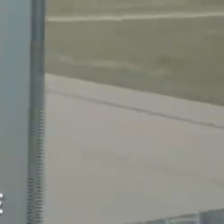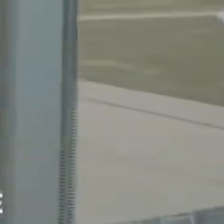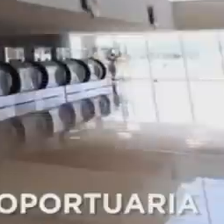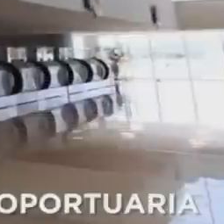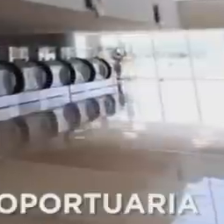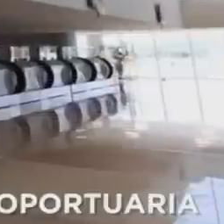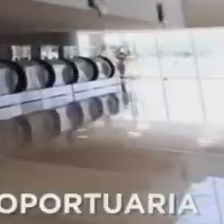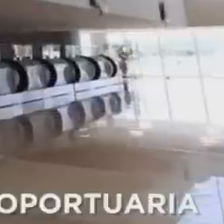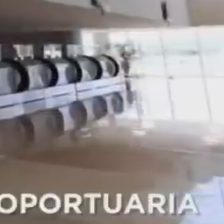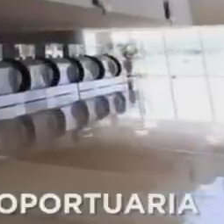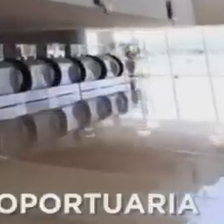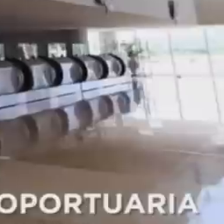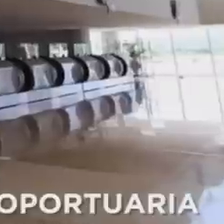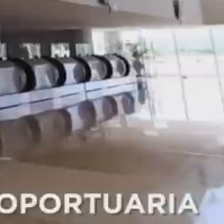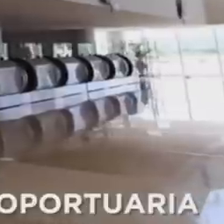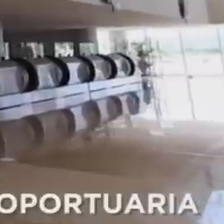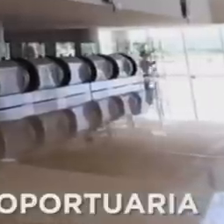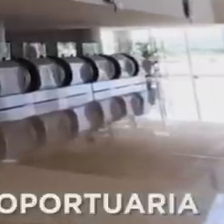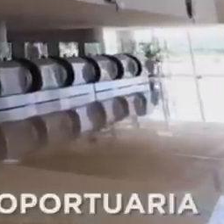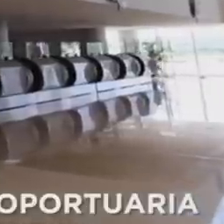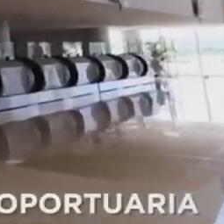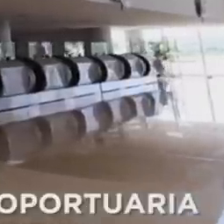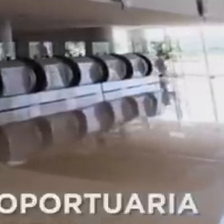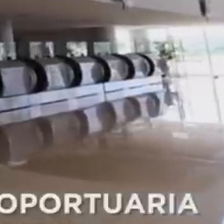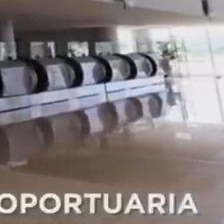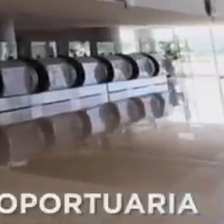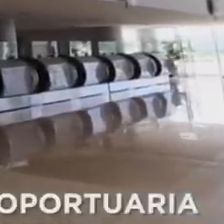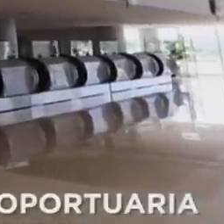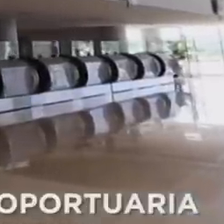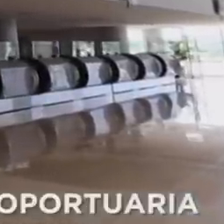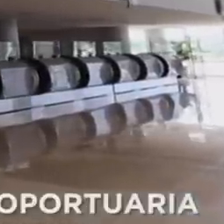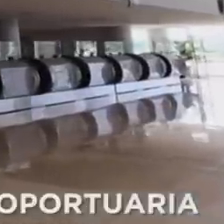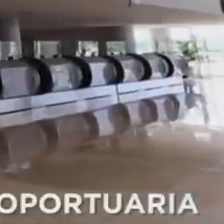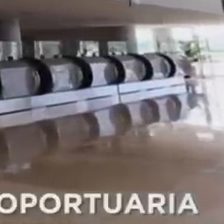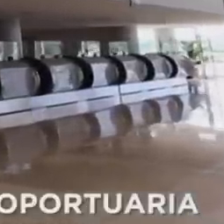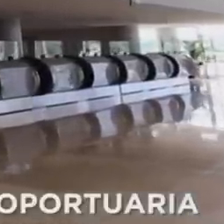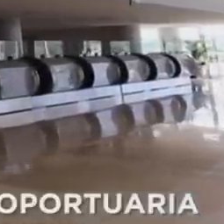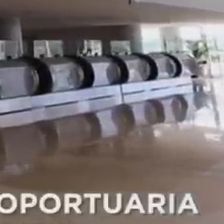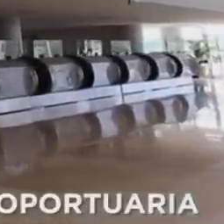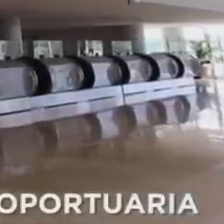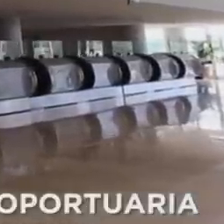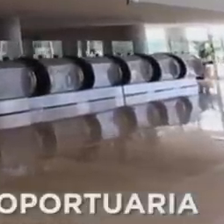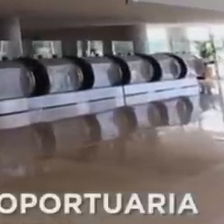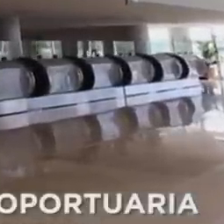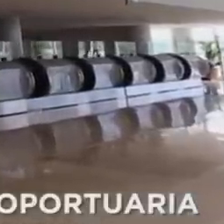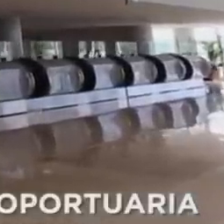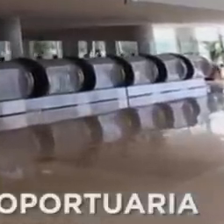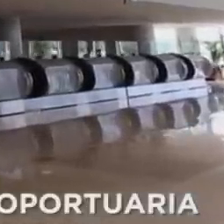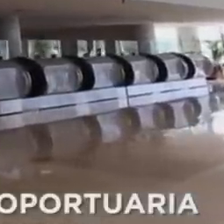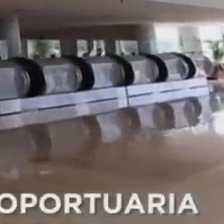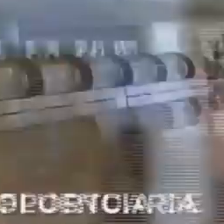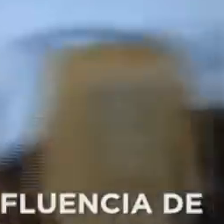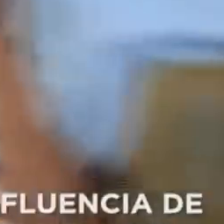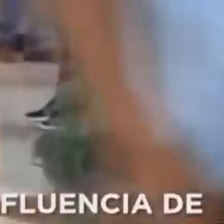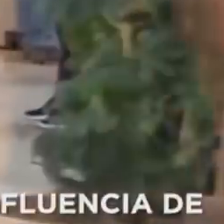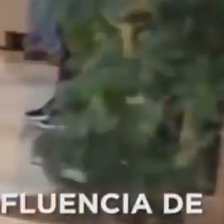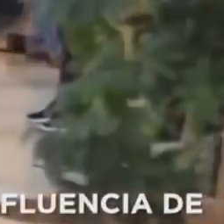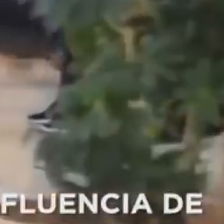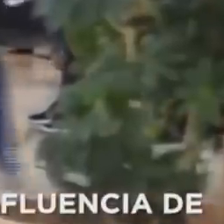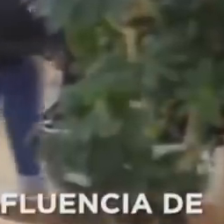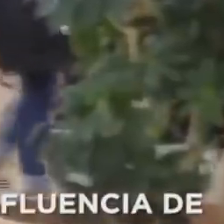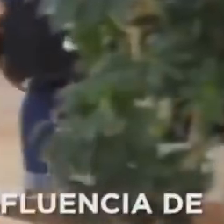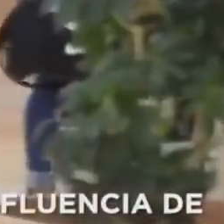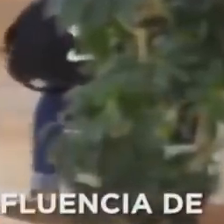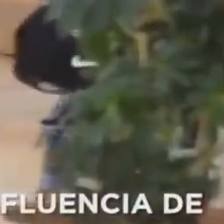cuadrados, dando así cumplimiento a la normatividad aeroportuaria, que determina 12 metros cuadrados por pasajero en hora punta, y así poder